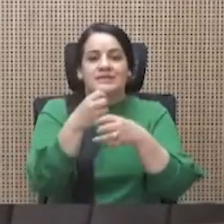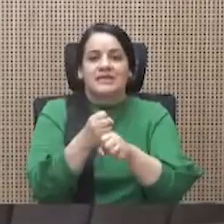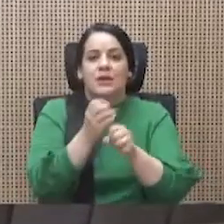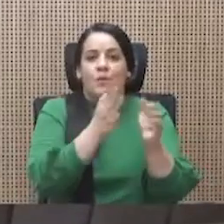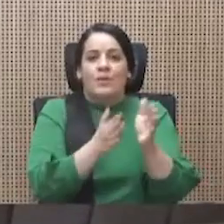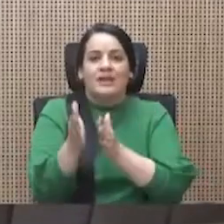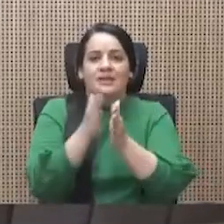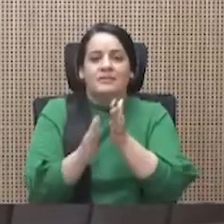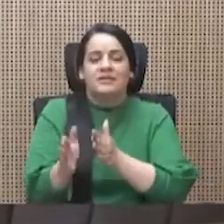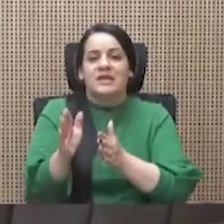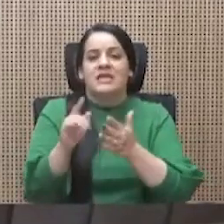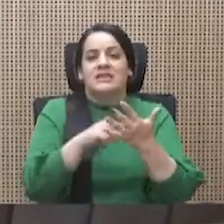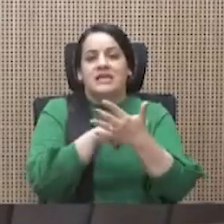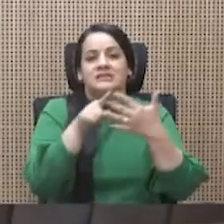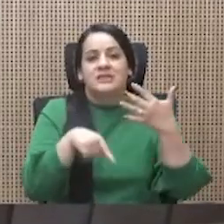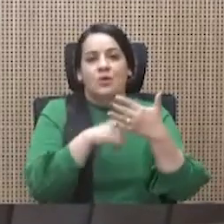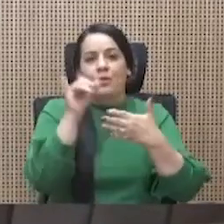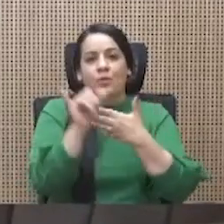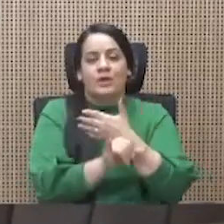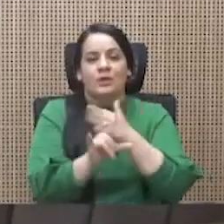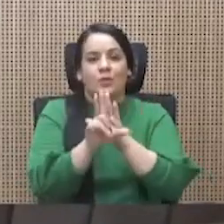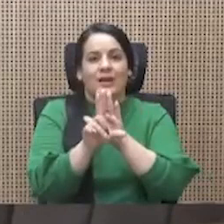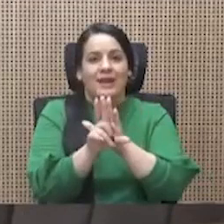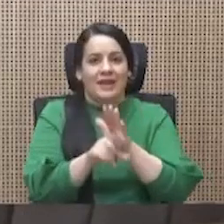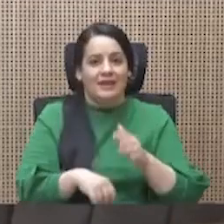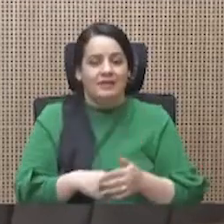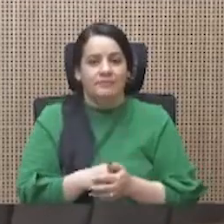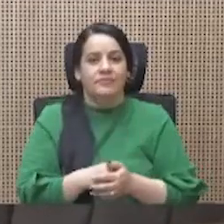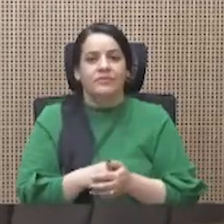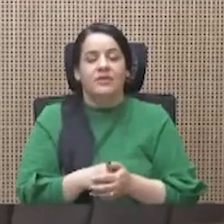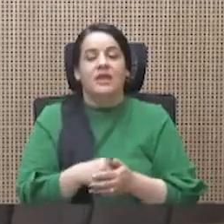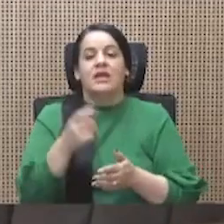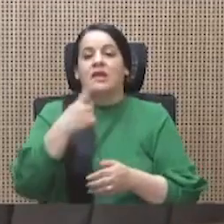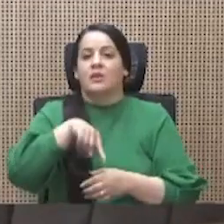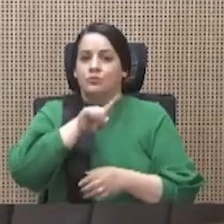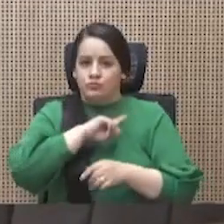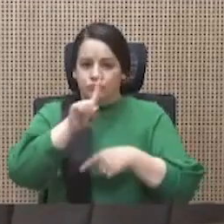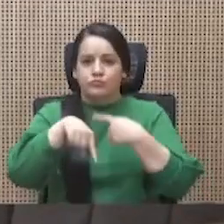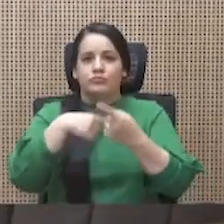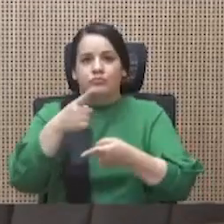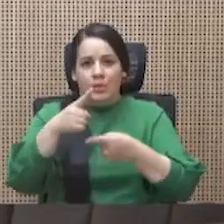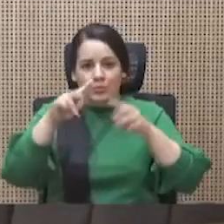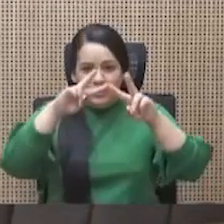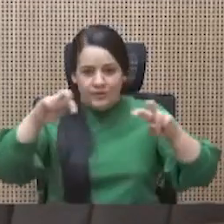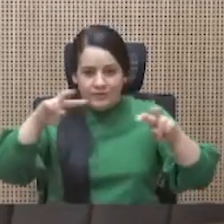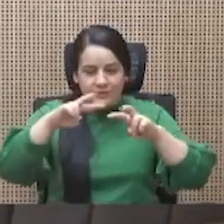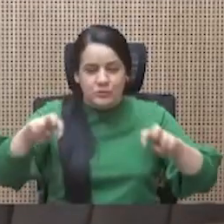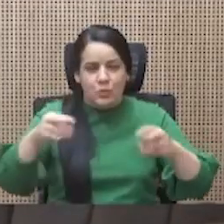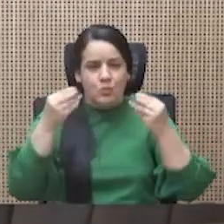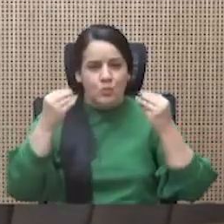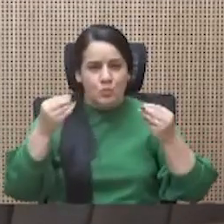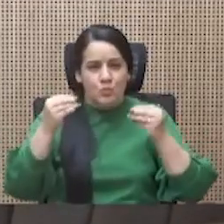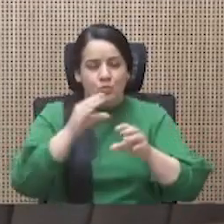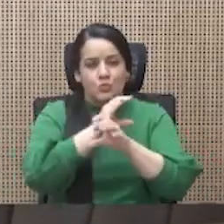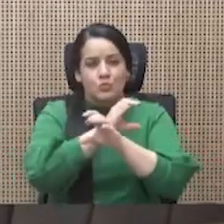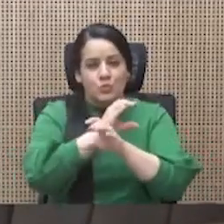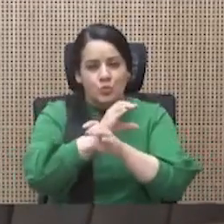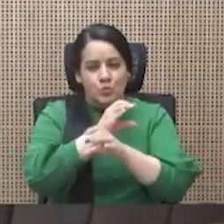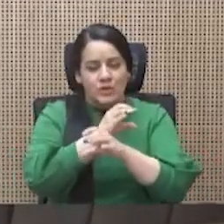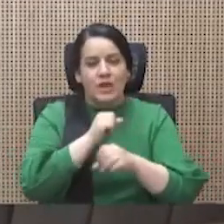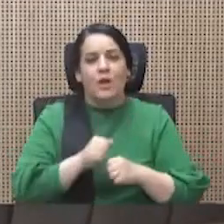menos cinco proyectos de ley los cuales íbamos a revisar con cuidado suficiente